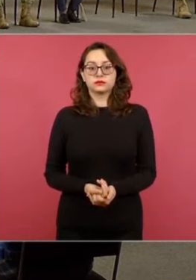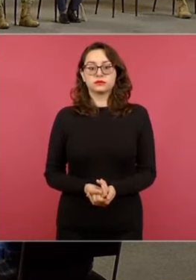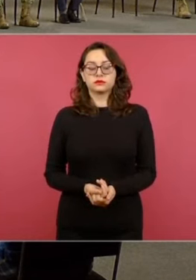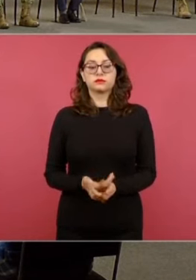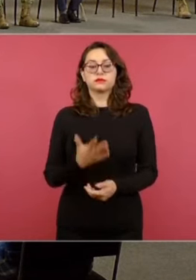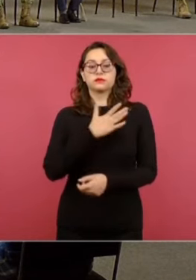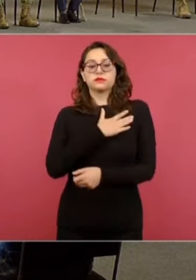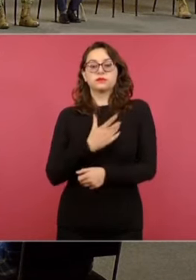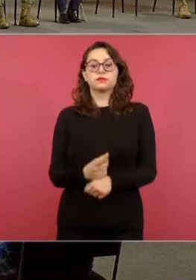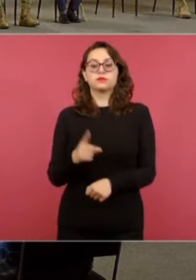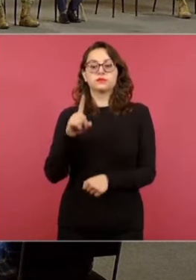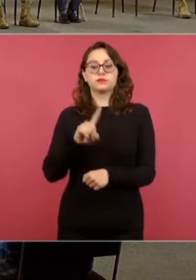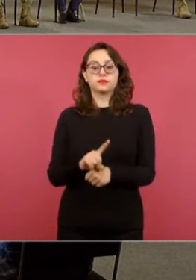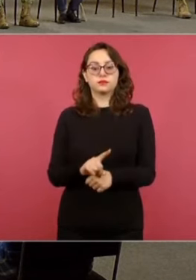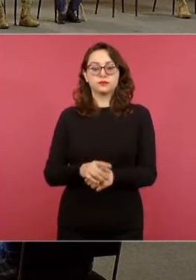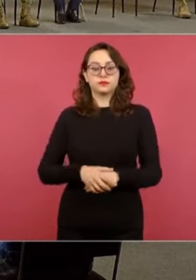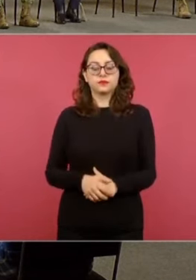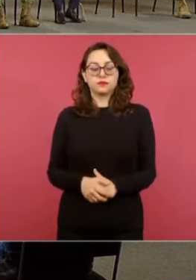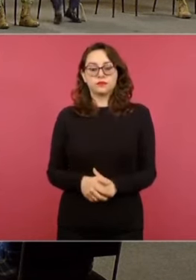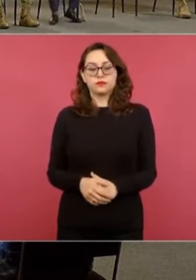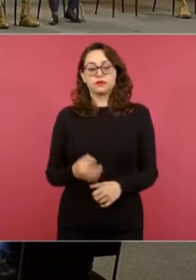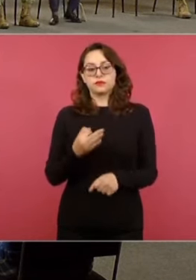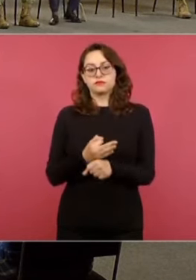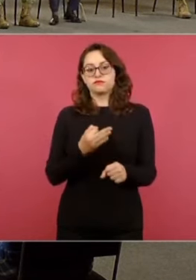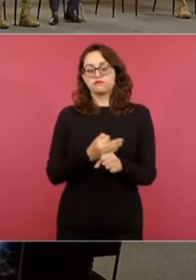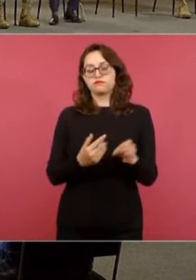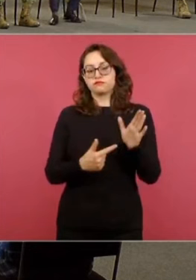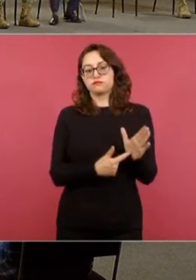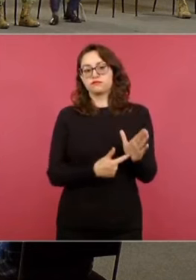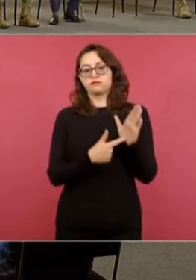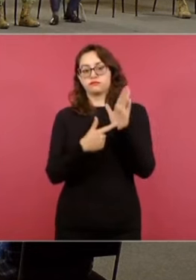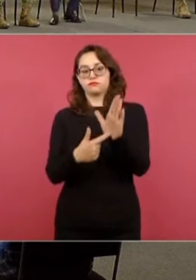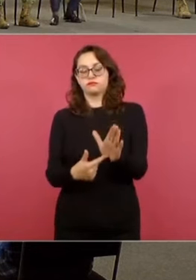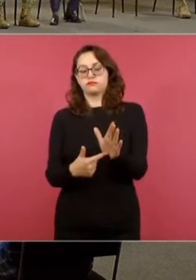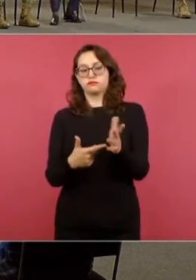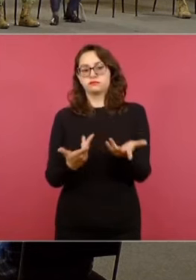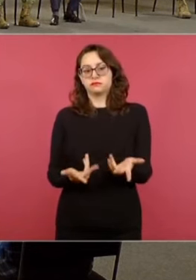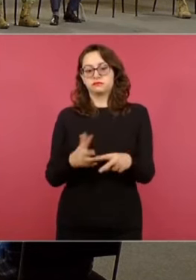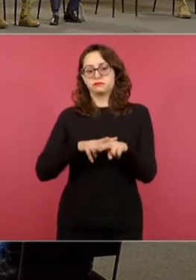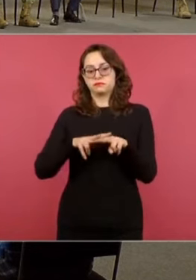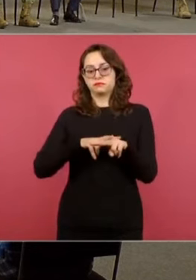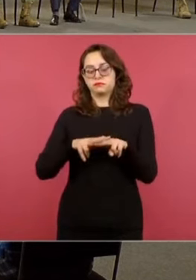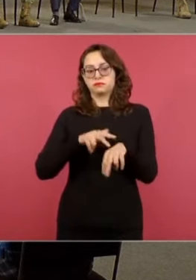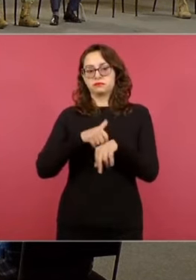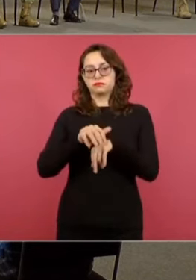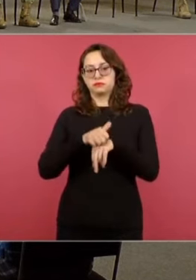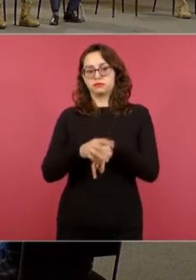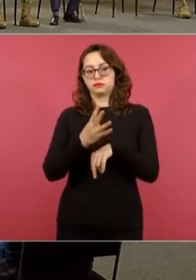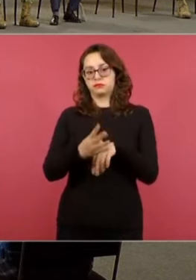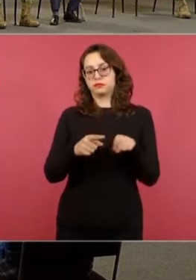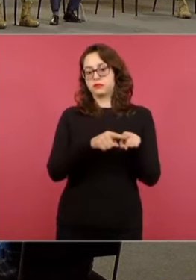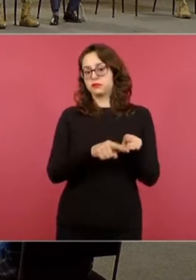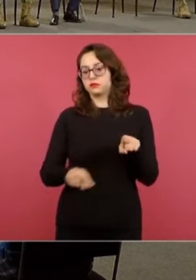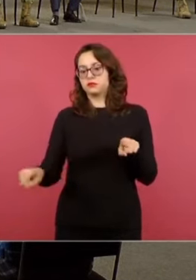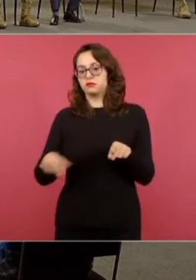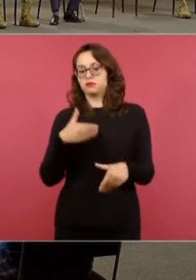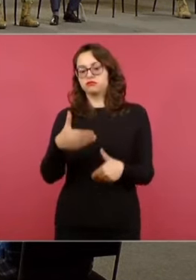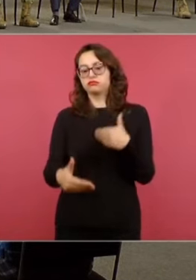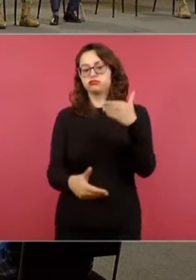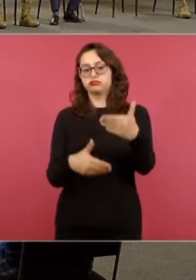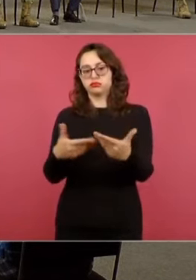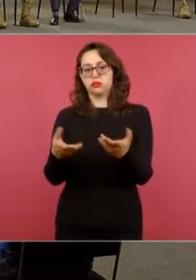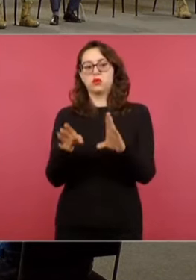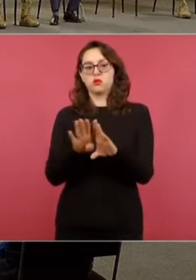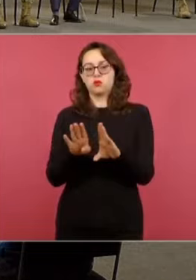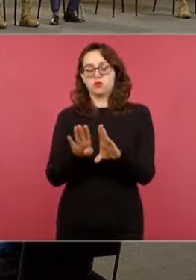Buenos días a todos. Traemos una presentación del avance del tramo 4. La siguiente, por favor. Al día de hoy el tramo